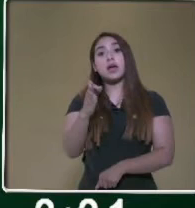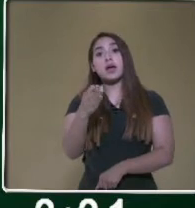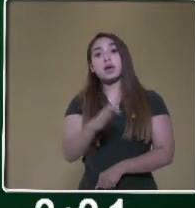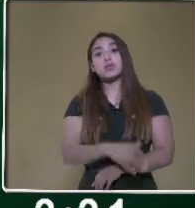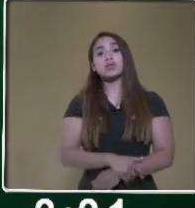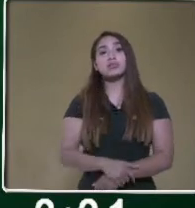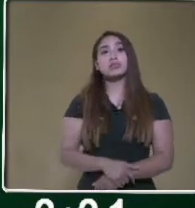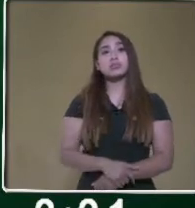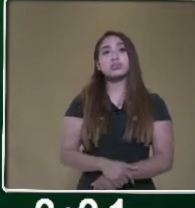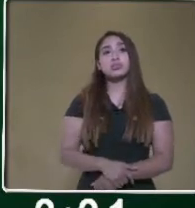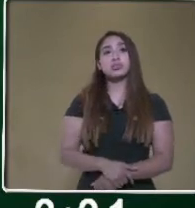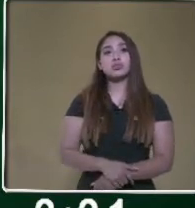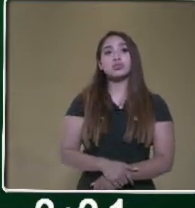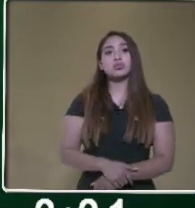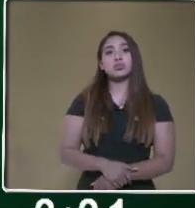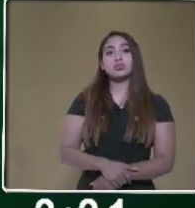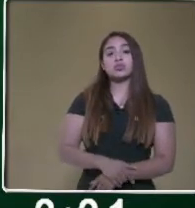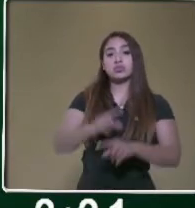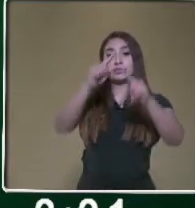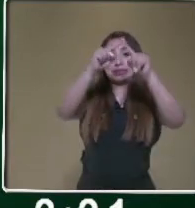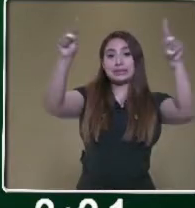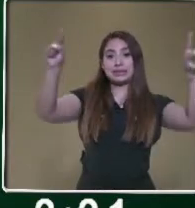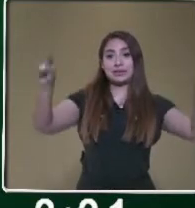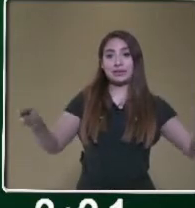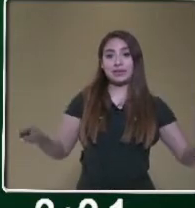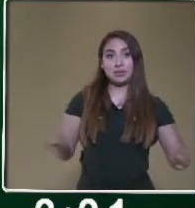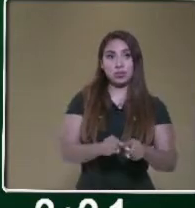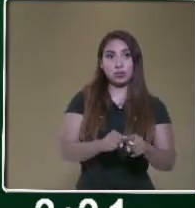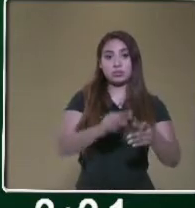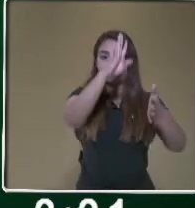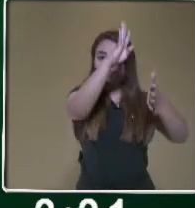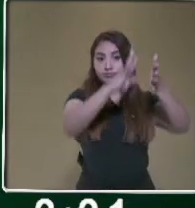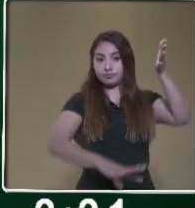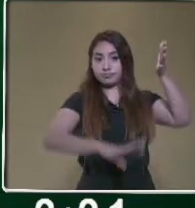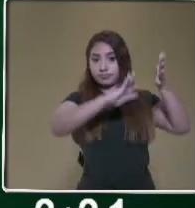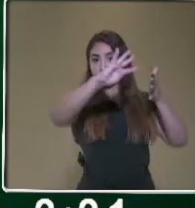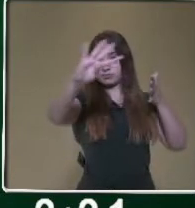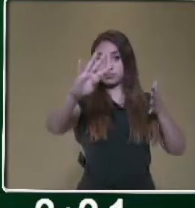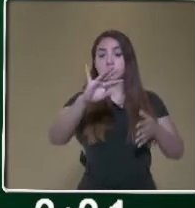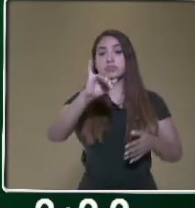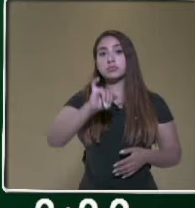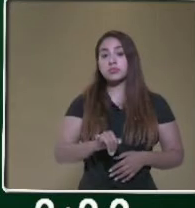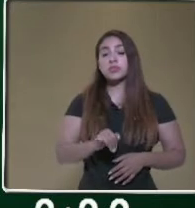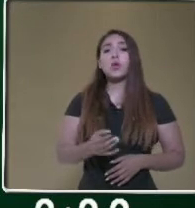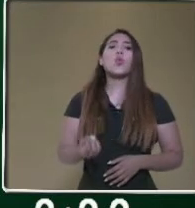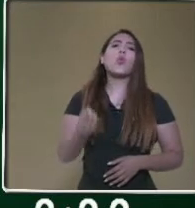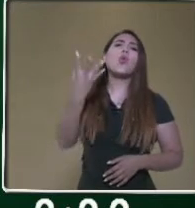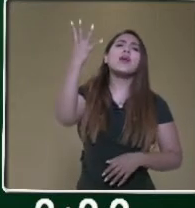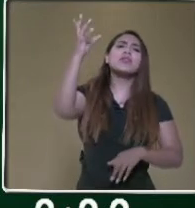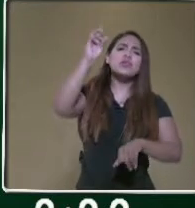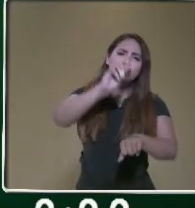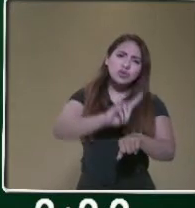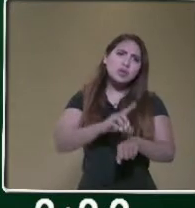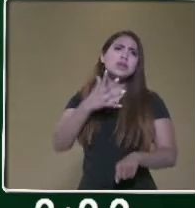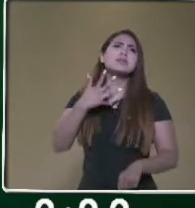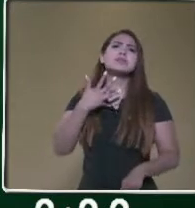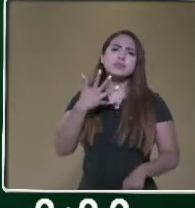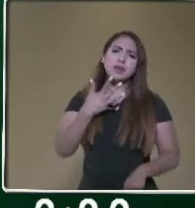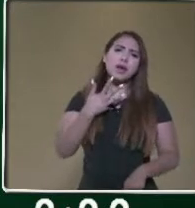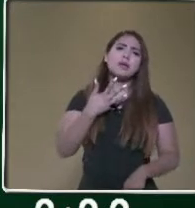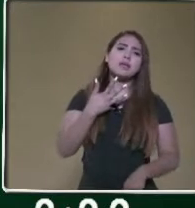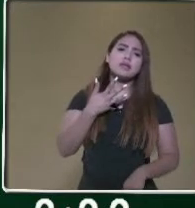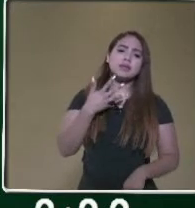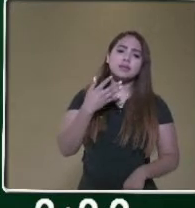utilicemos el rectángulo dividido en partes y antes debemos saber cuántos días trae el mes de